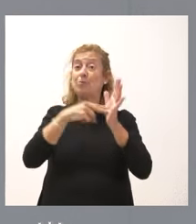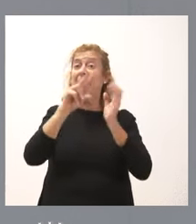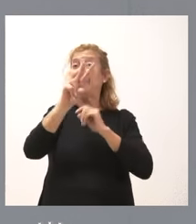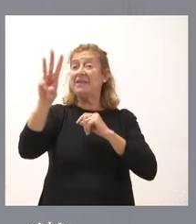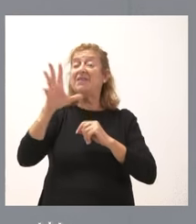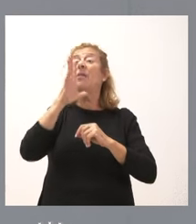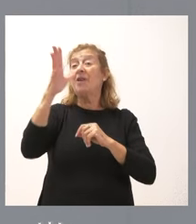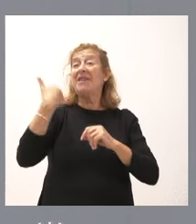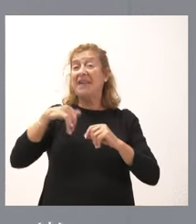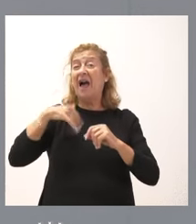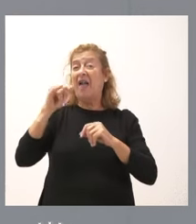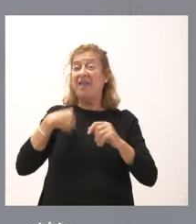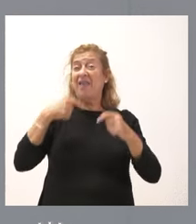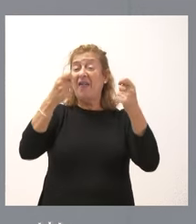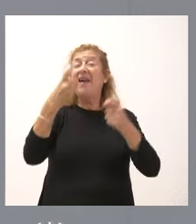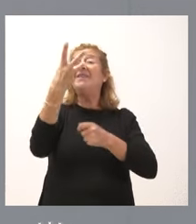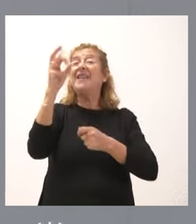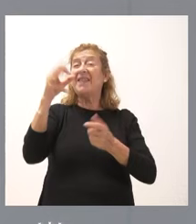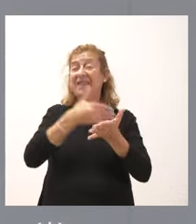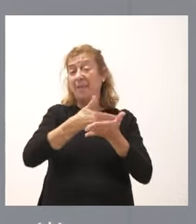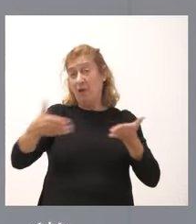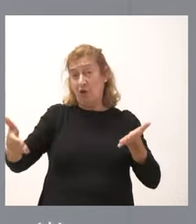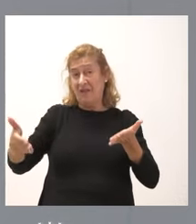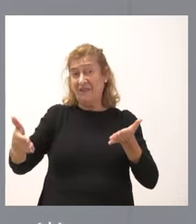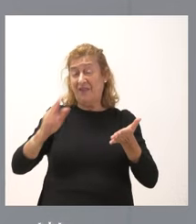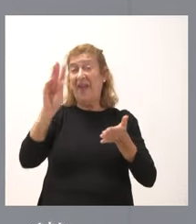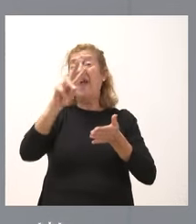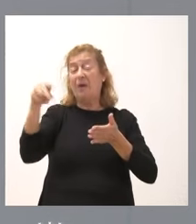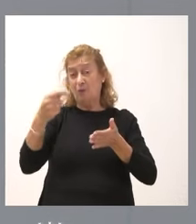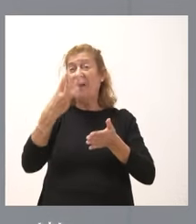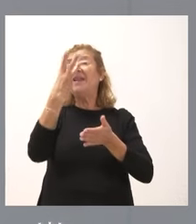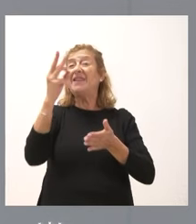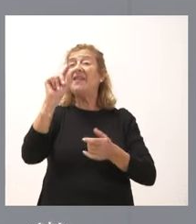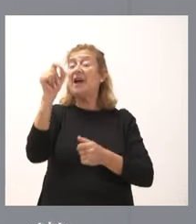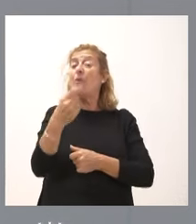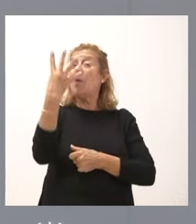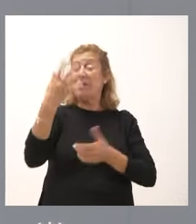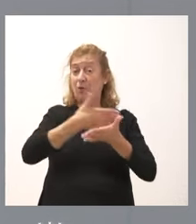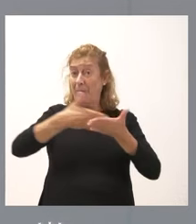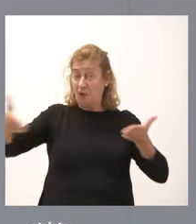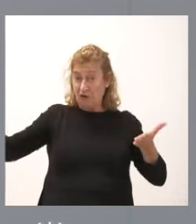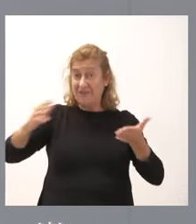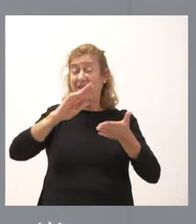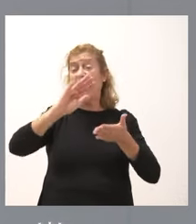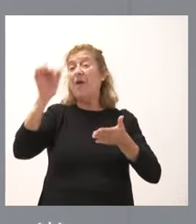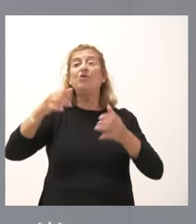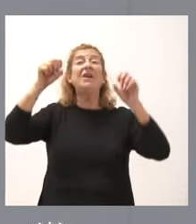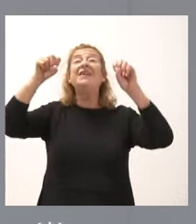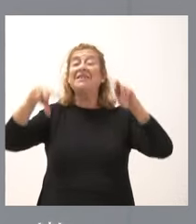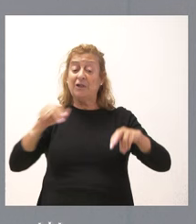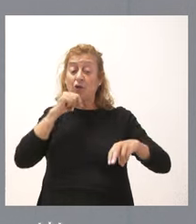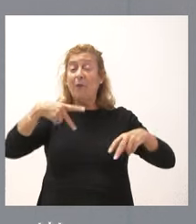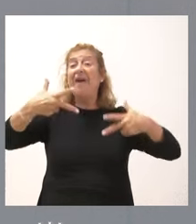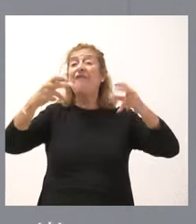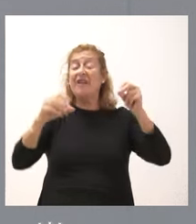llevamos ya acumulados 30 millones de euros, 30,4 millones de euros, y sin que hayamos concluido el